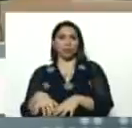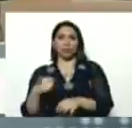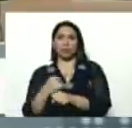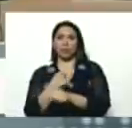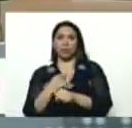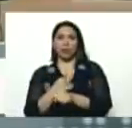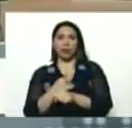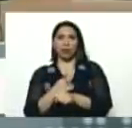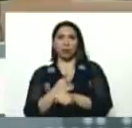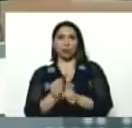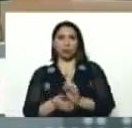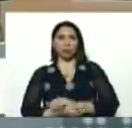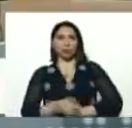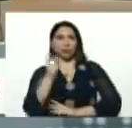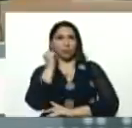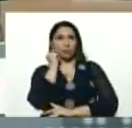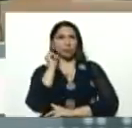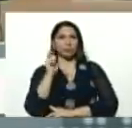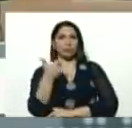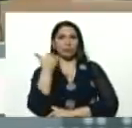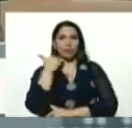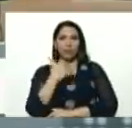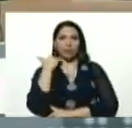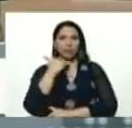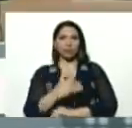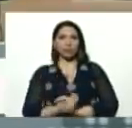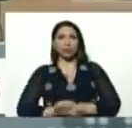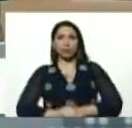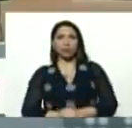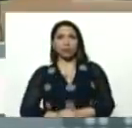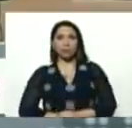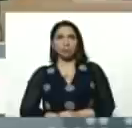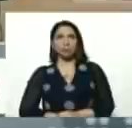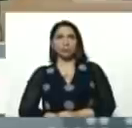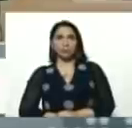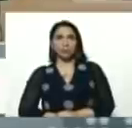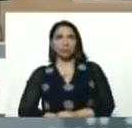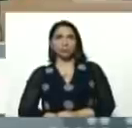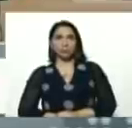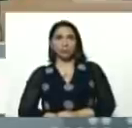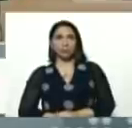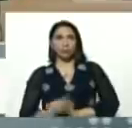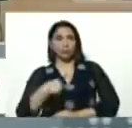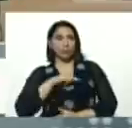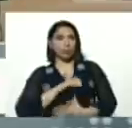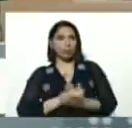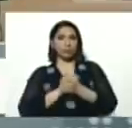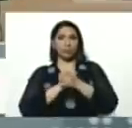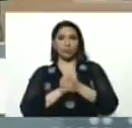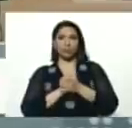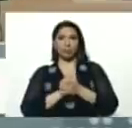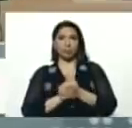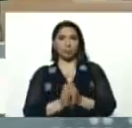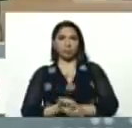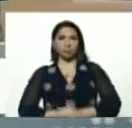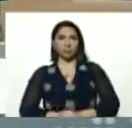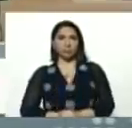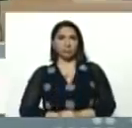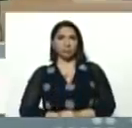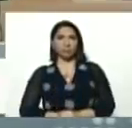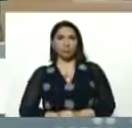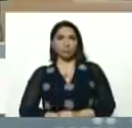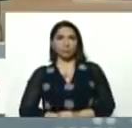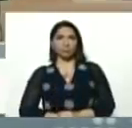Gladys Requena, nuestra compañera, incansable Gladys Requena, que nos ha estado,